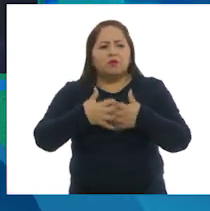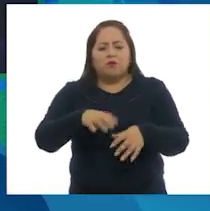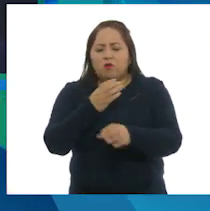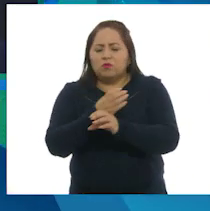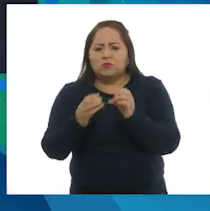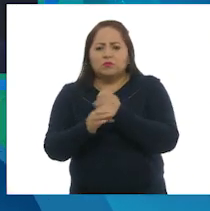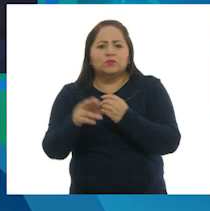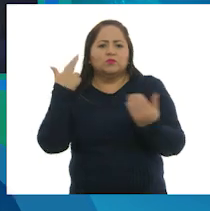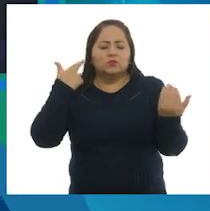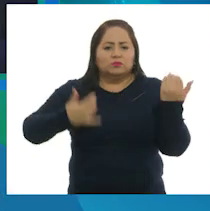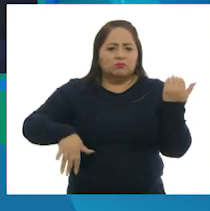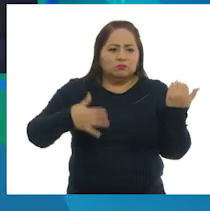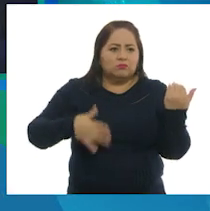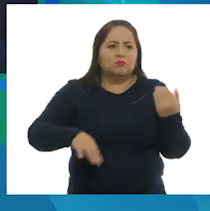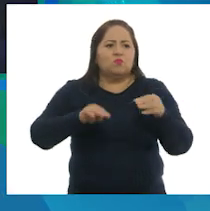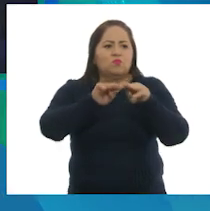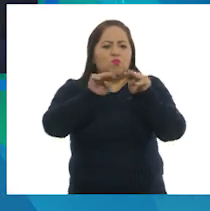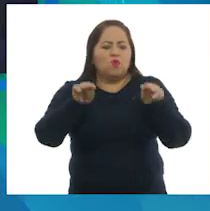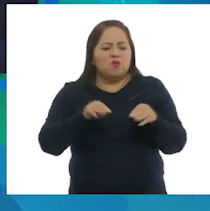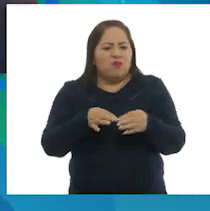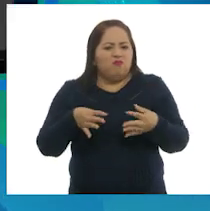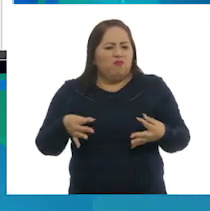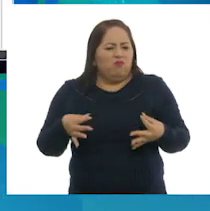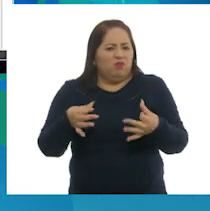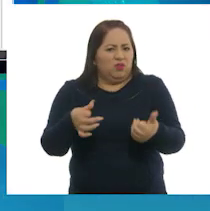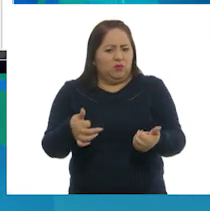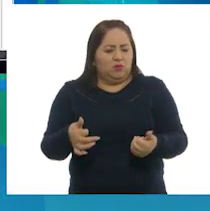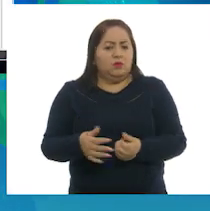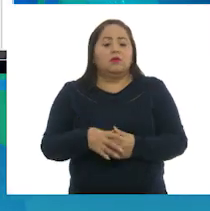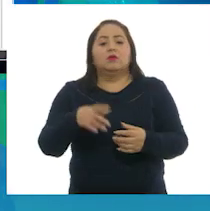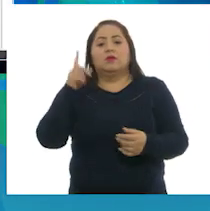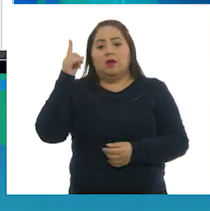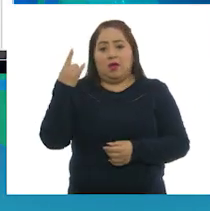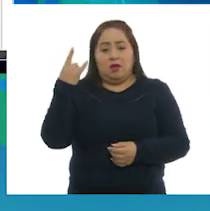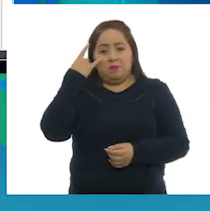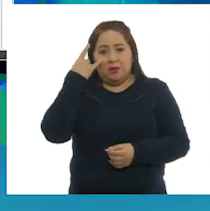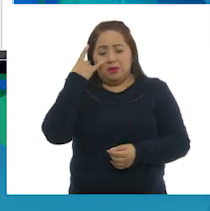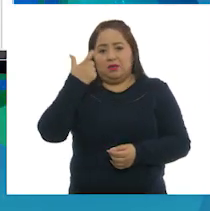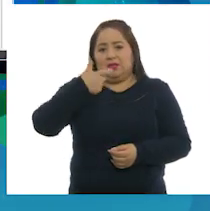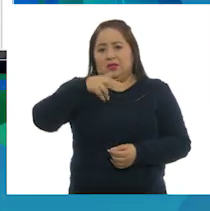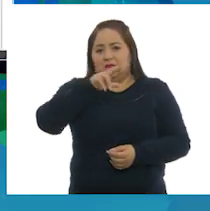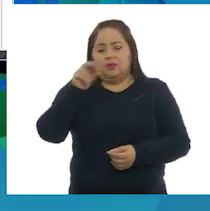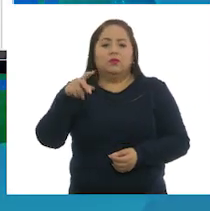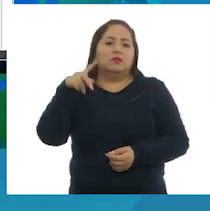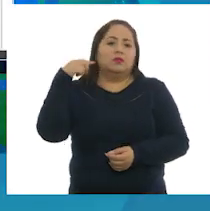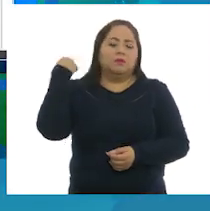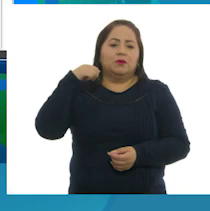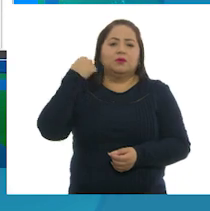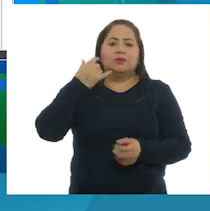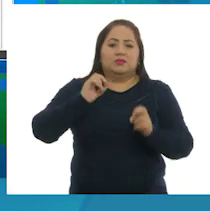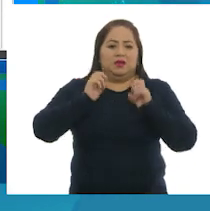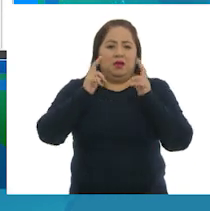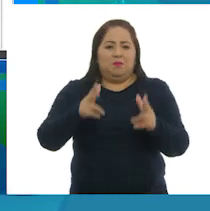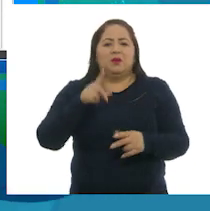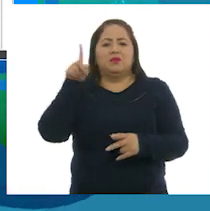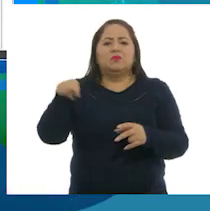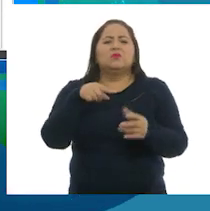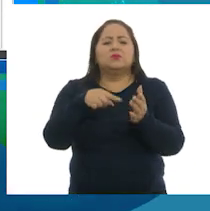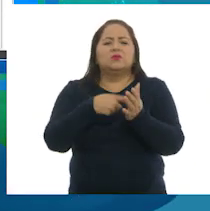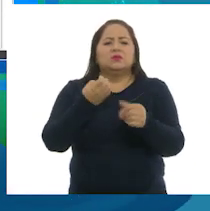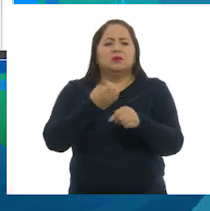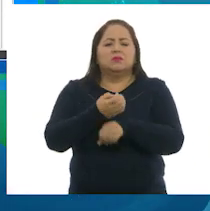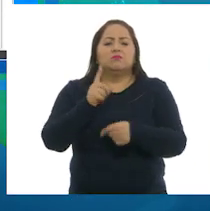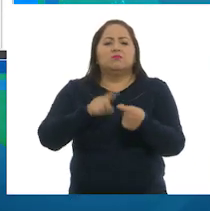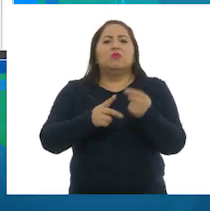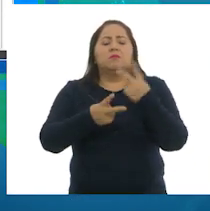instrumentos musicales y muebles finos. Campeche, Quintana Roo, Tabasco y Chiapas son los estados donde